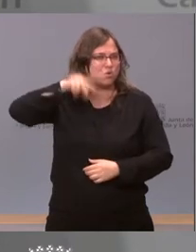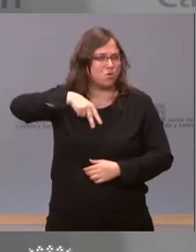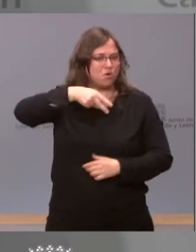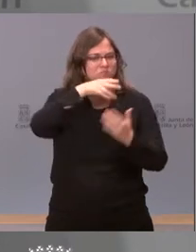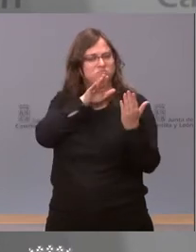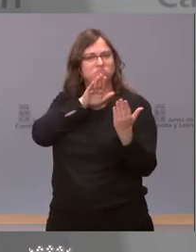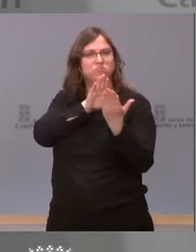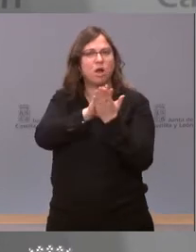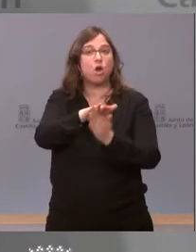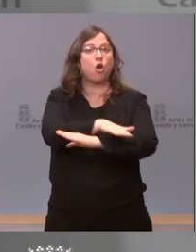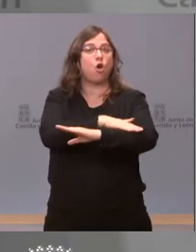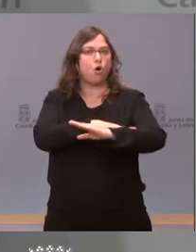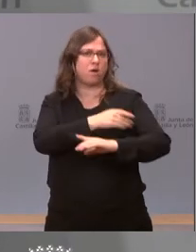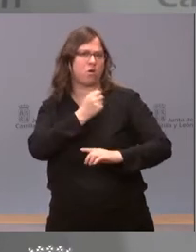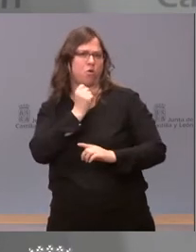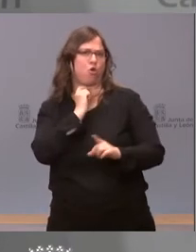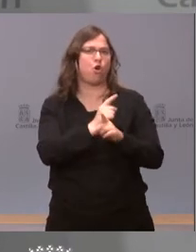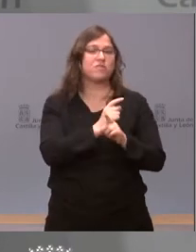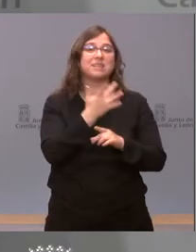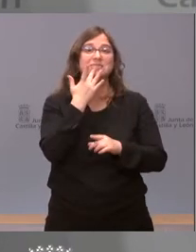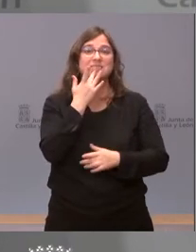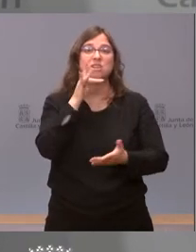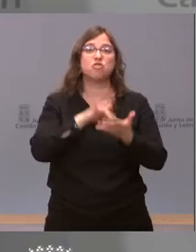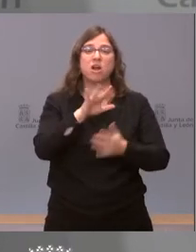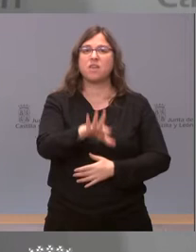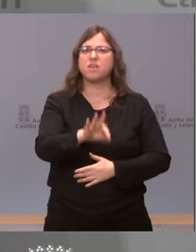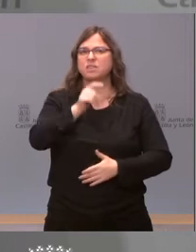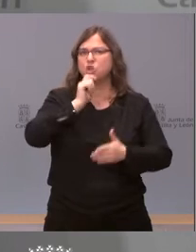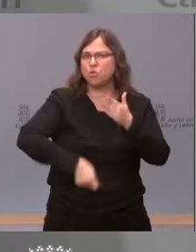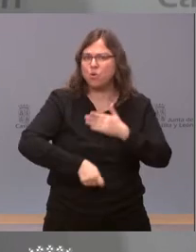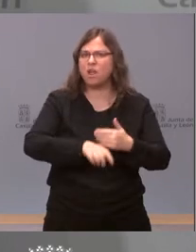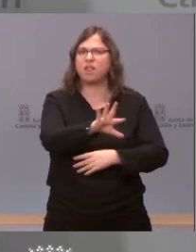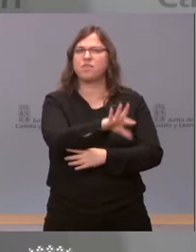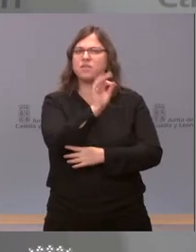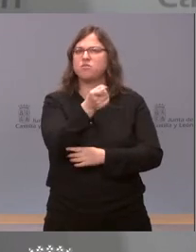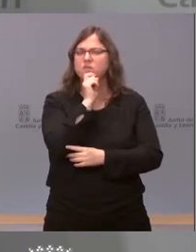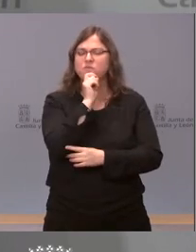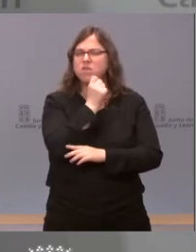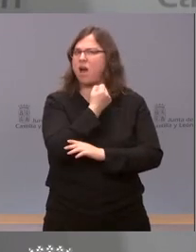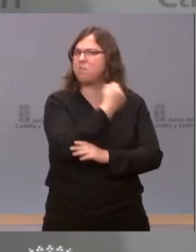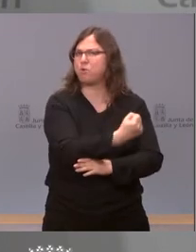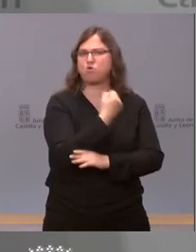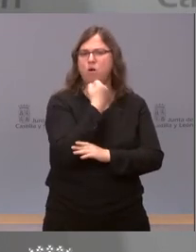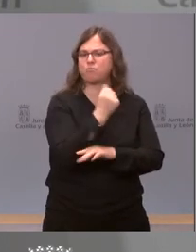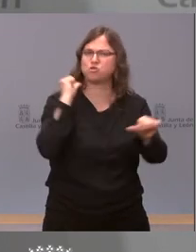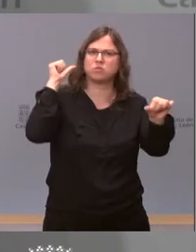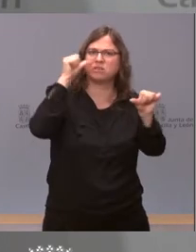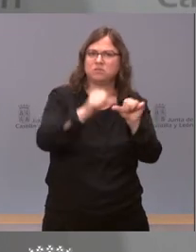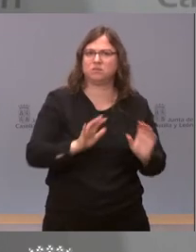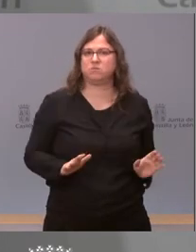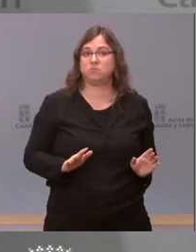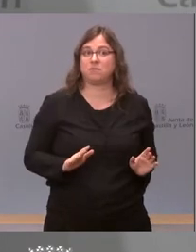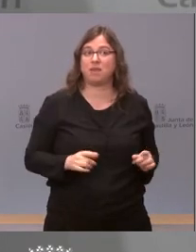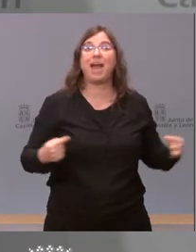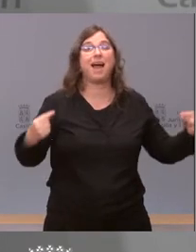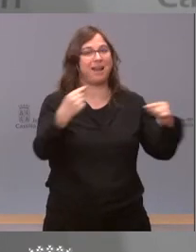gobierno cuando ha tomado una decisión dura y difícil. siempre a una costa nuestra. No se puede decir a la inversa.